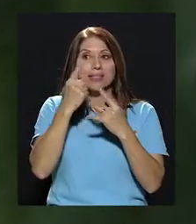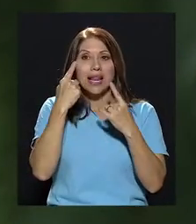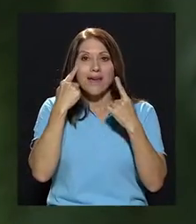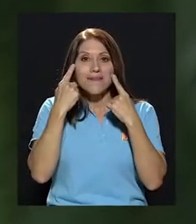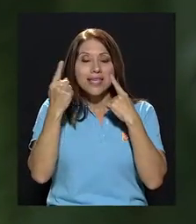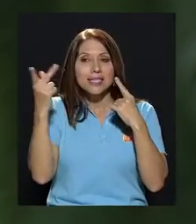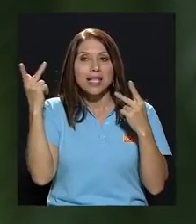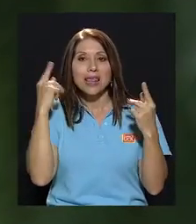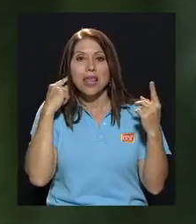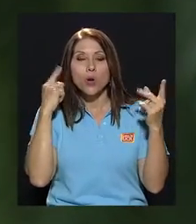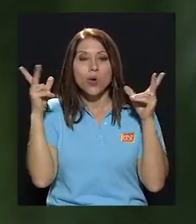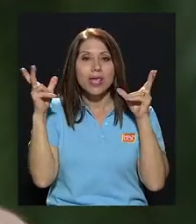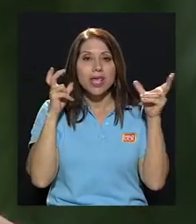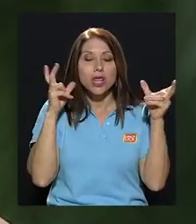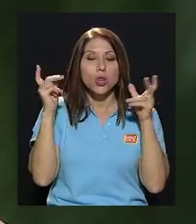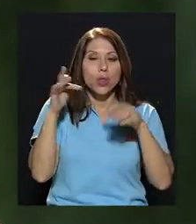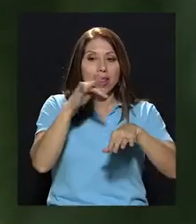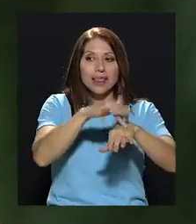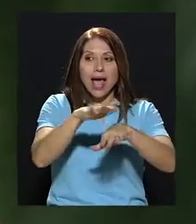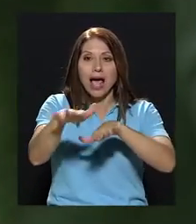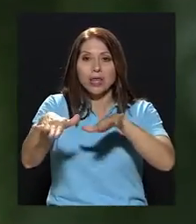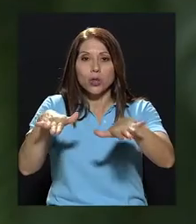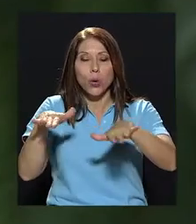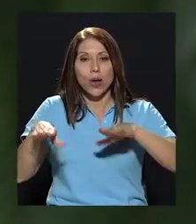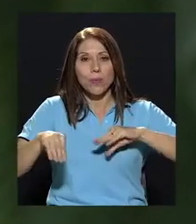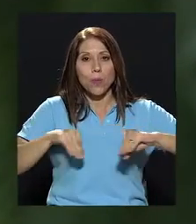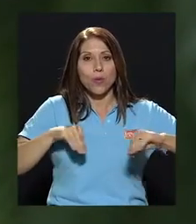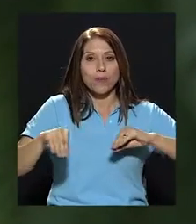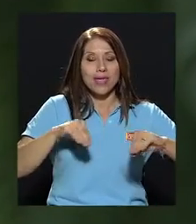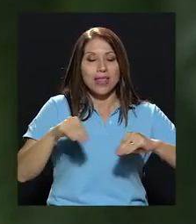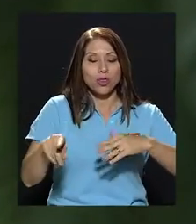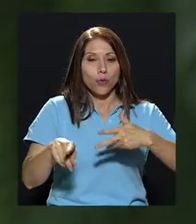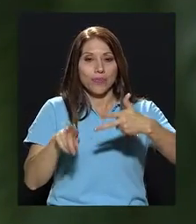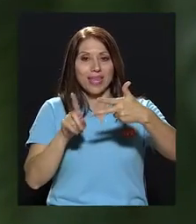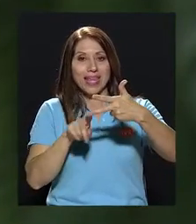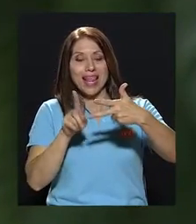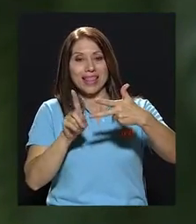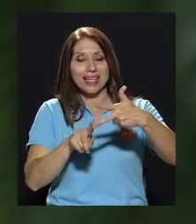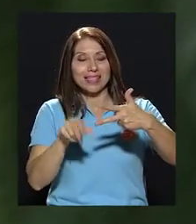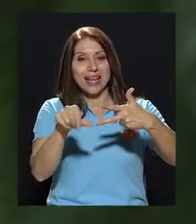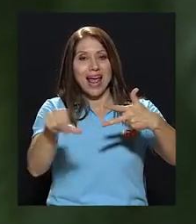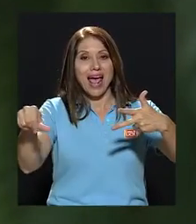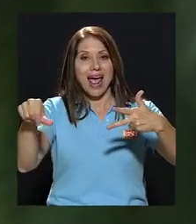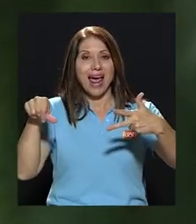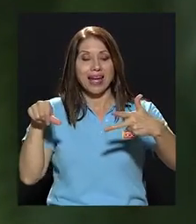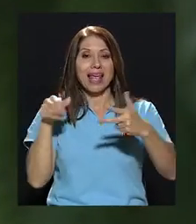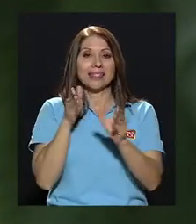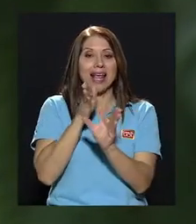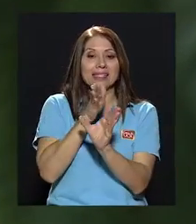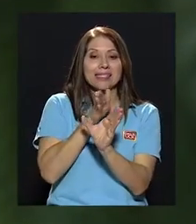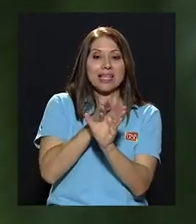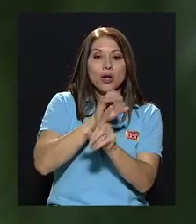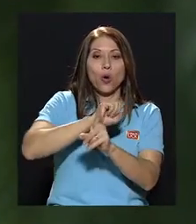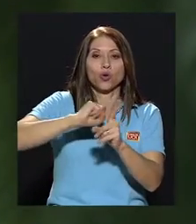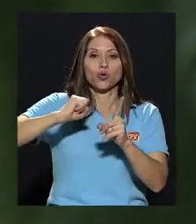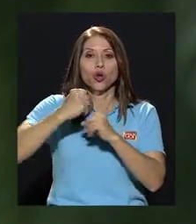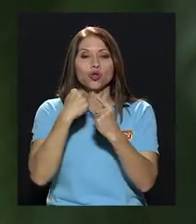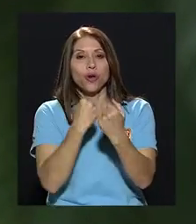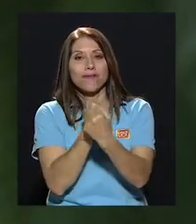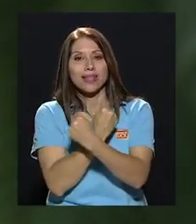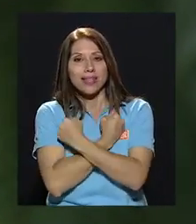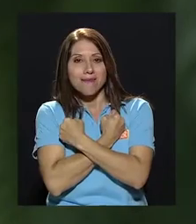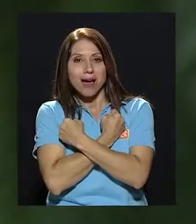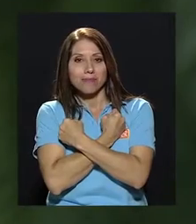vista, del oído, del tacto, del movimiento. Y la tercera área es la psicosocio